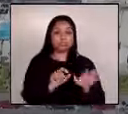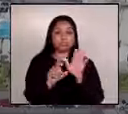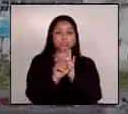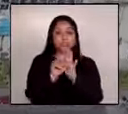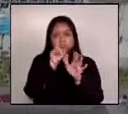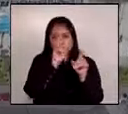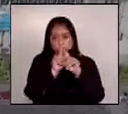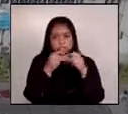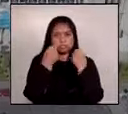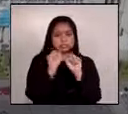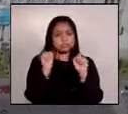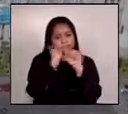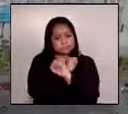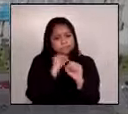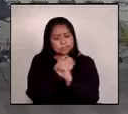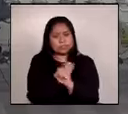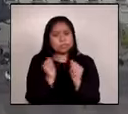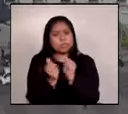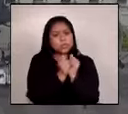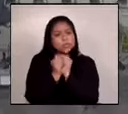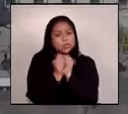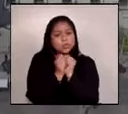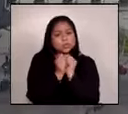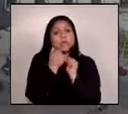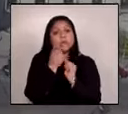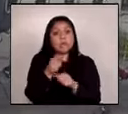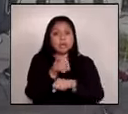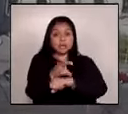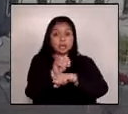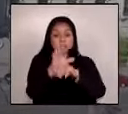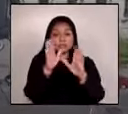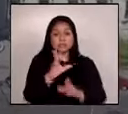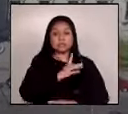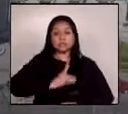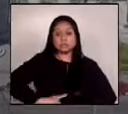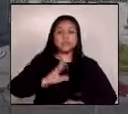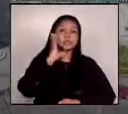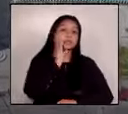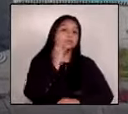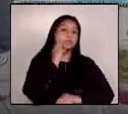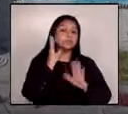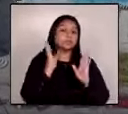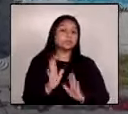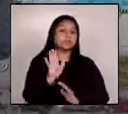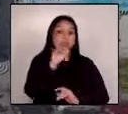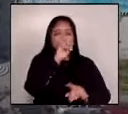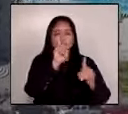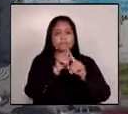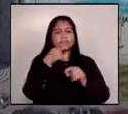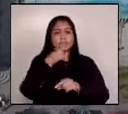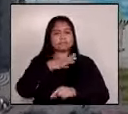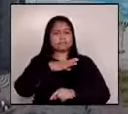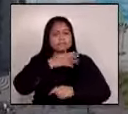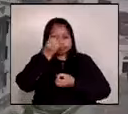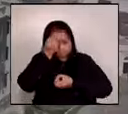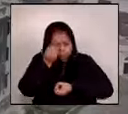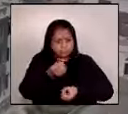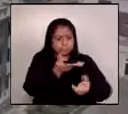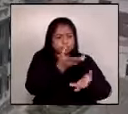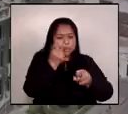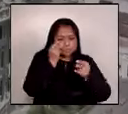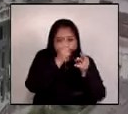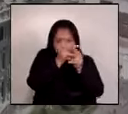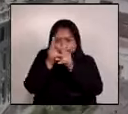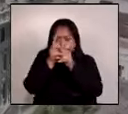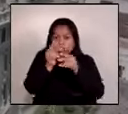construyendo estrategias conjuntas aquí consejeros delegados expertos en sus campos aportarán su conocimiento y vigilancia para